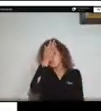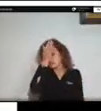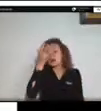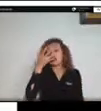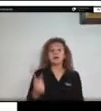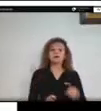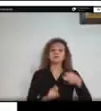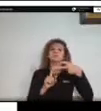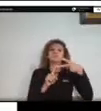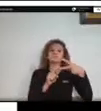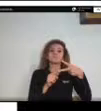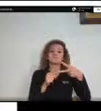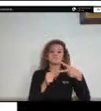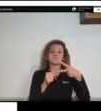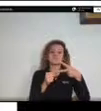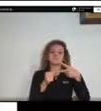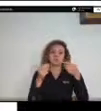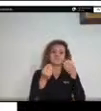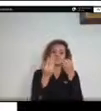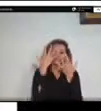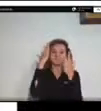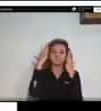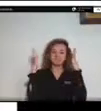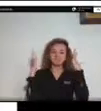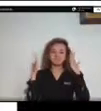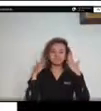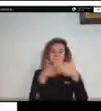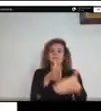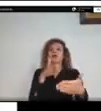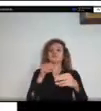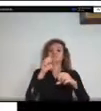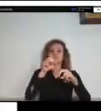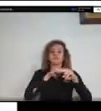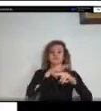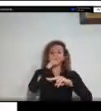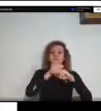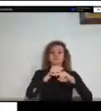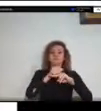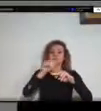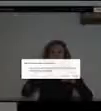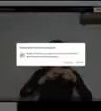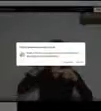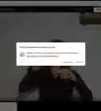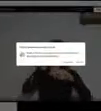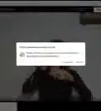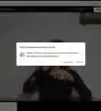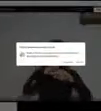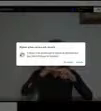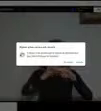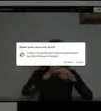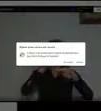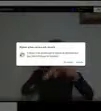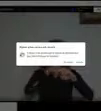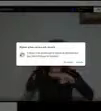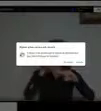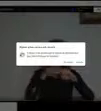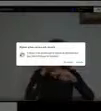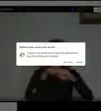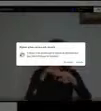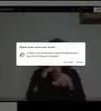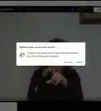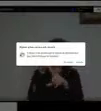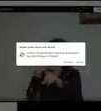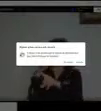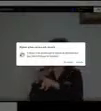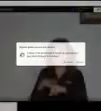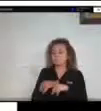otra afectación que se genera por los impactos entonces muchas veces hay más exposición a bacterias y a